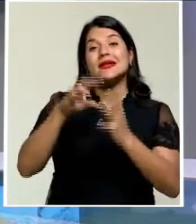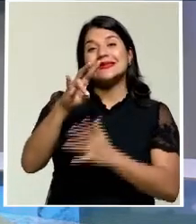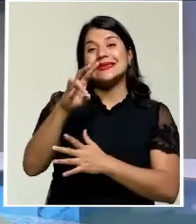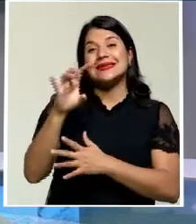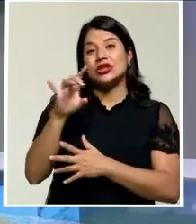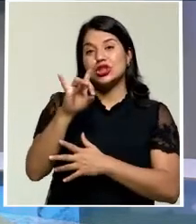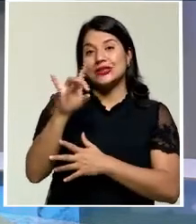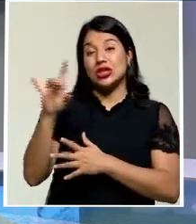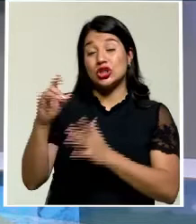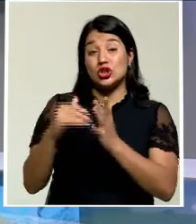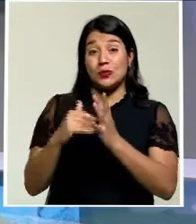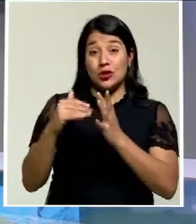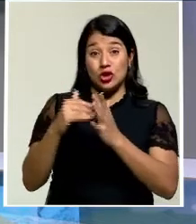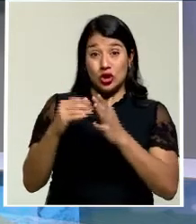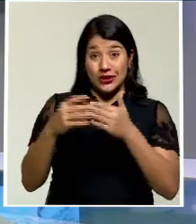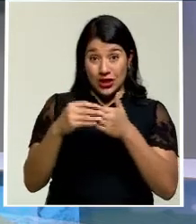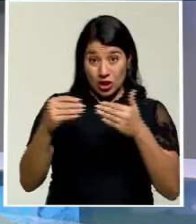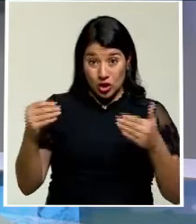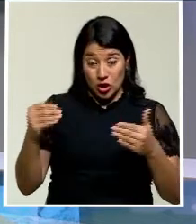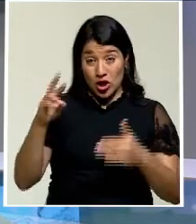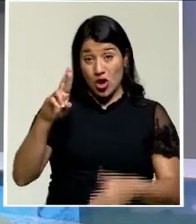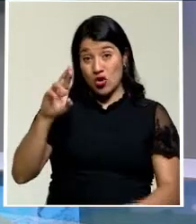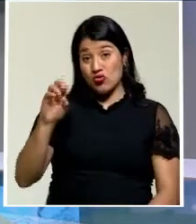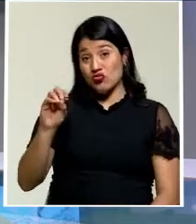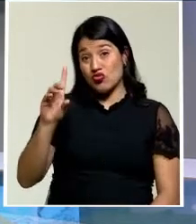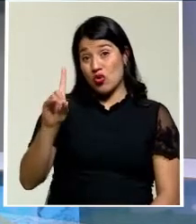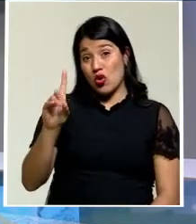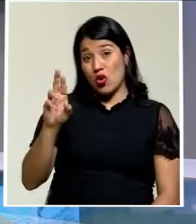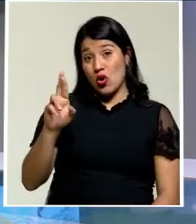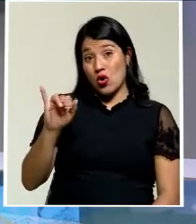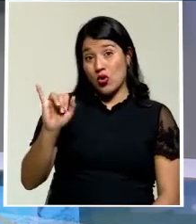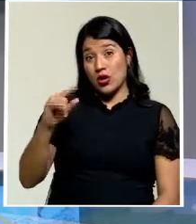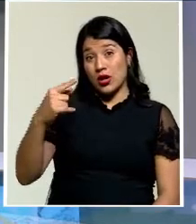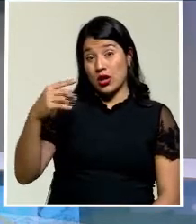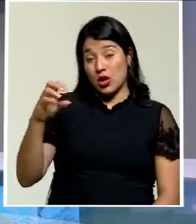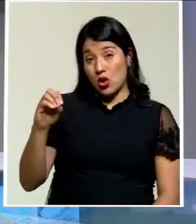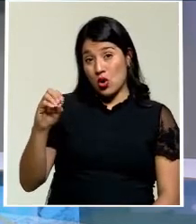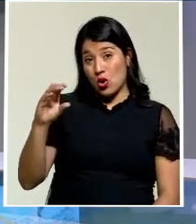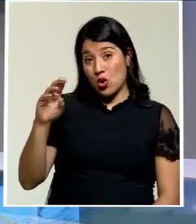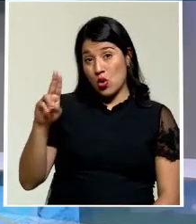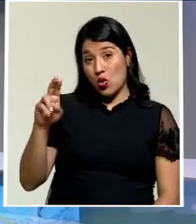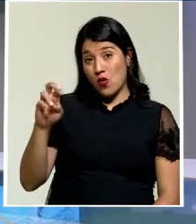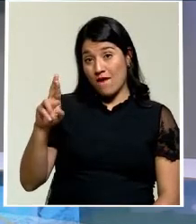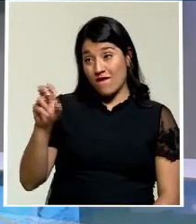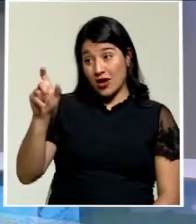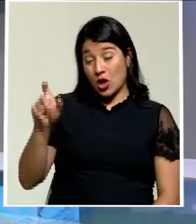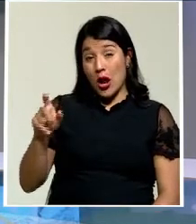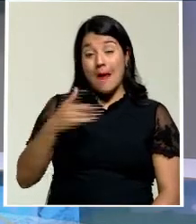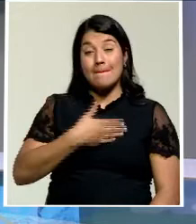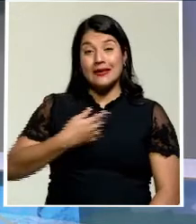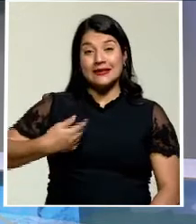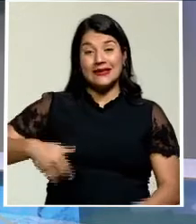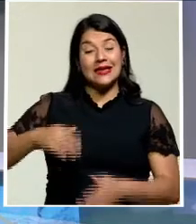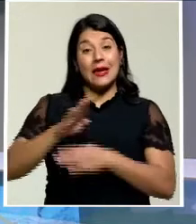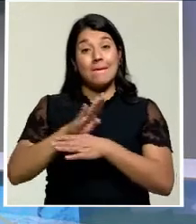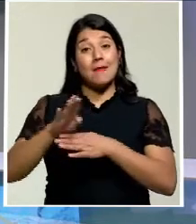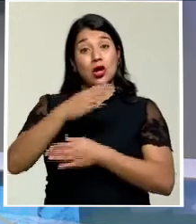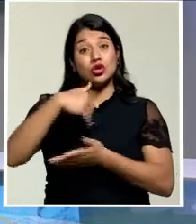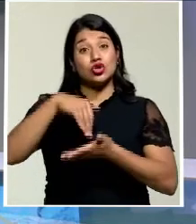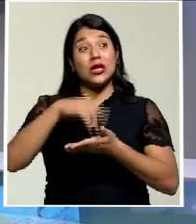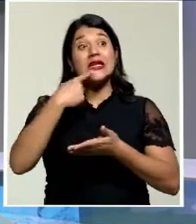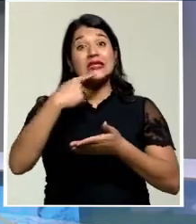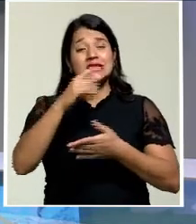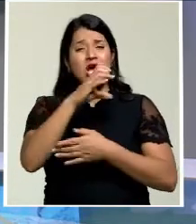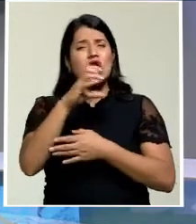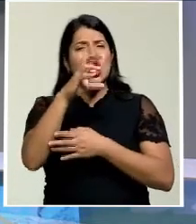Cubero, el presidente del Banco Central, considera que Costa Rica ha avanzado en temas fiscales, generando buenos resultados, pero